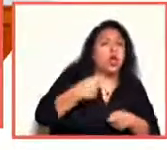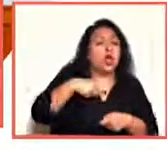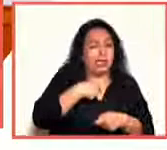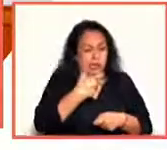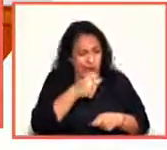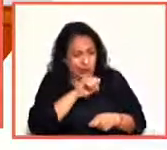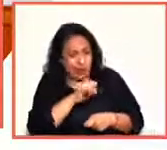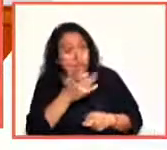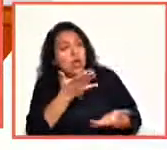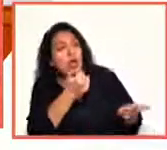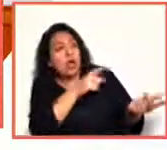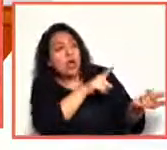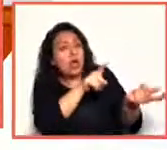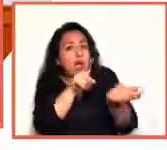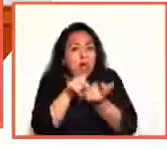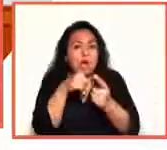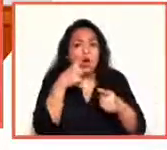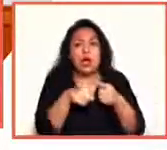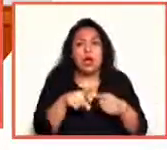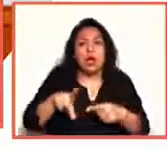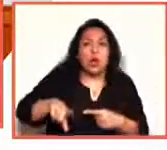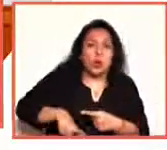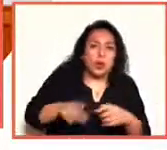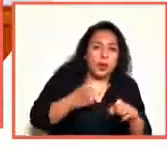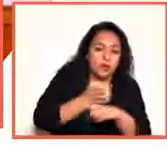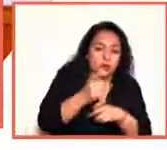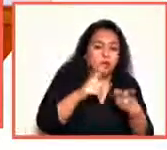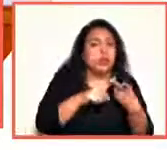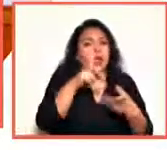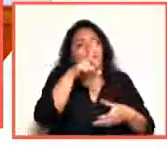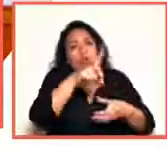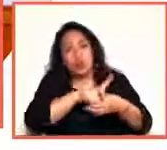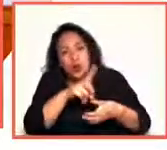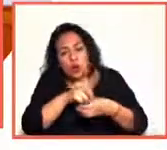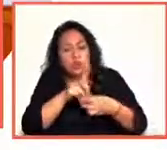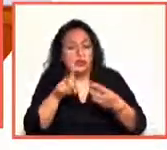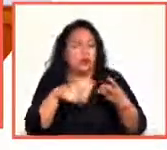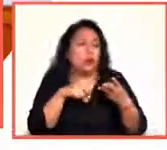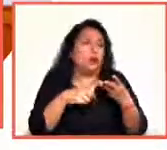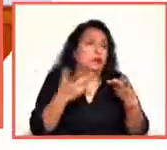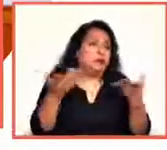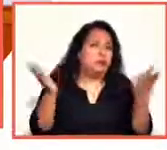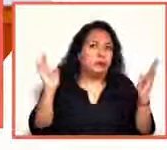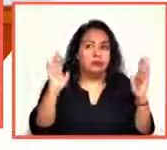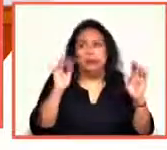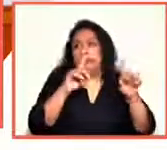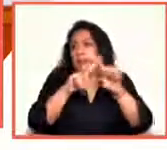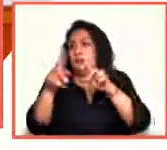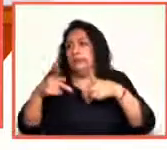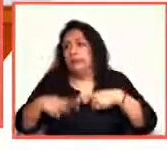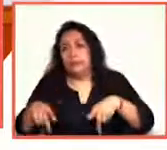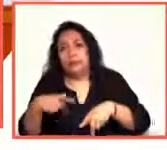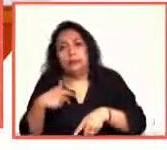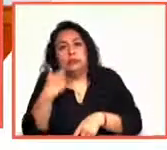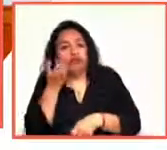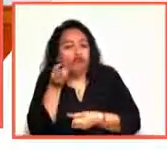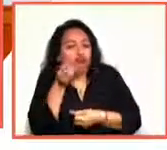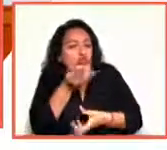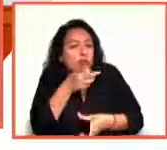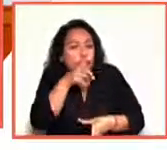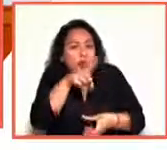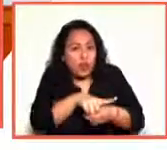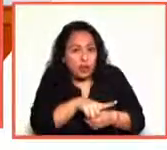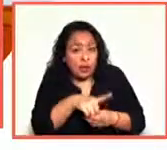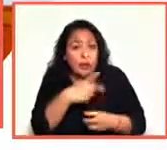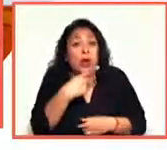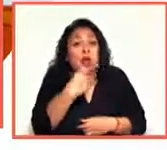sea vía el gobierno del estado, vía donaciones, vía mecenas, patrocinadores, pero quien tiene